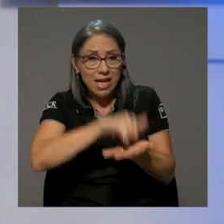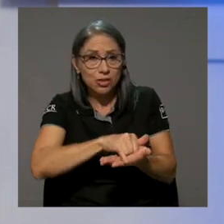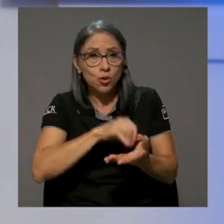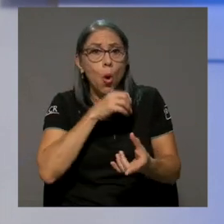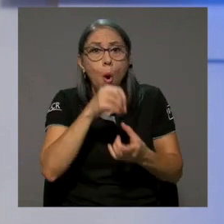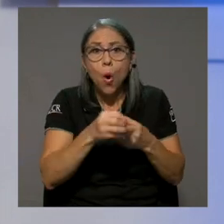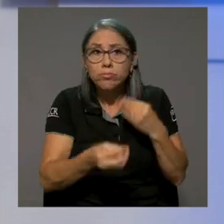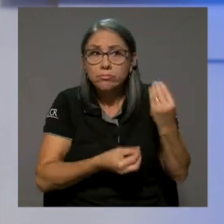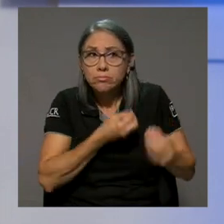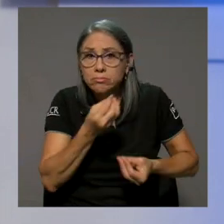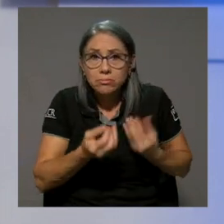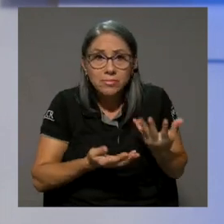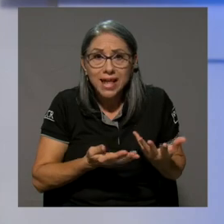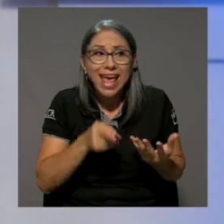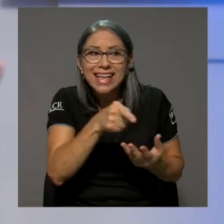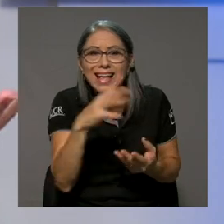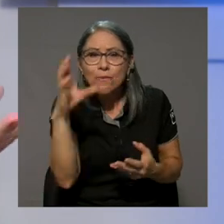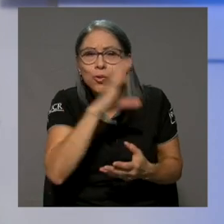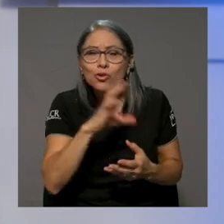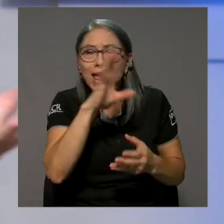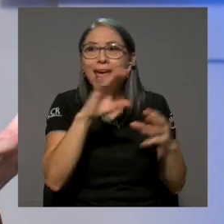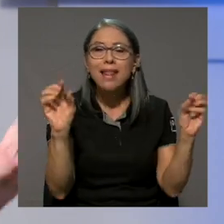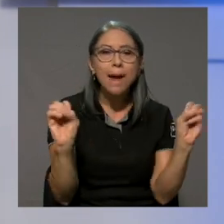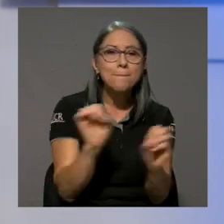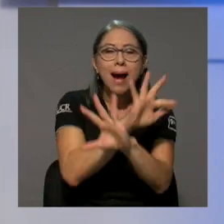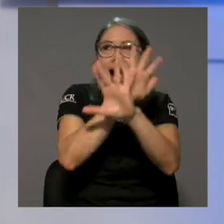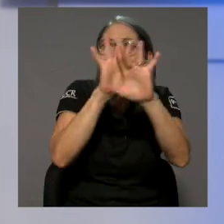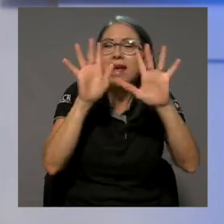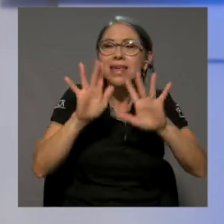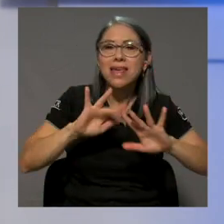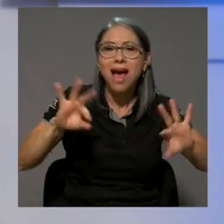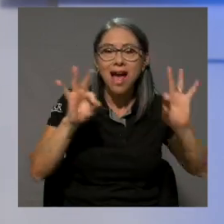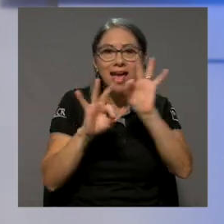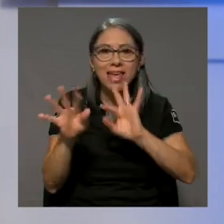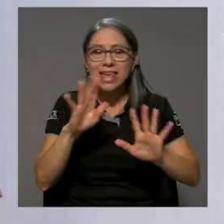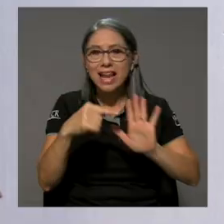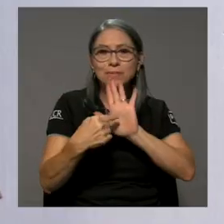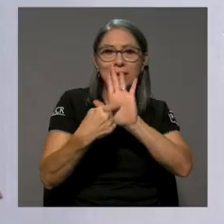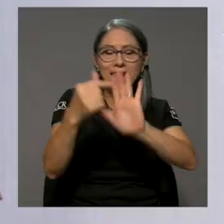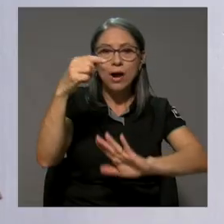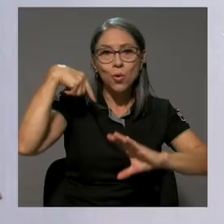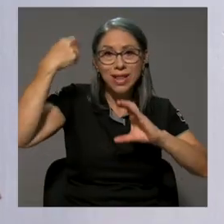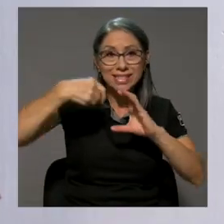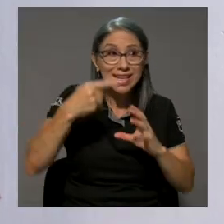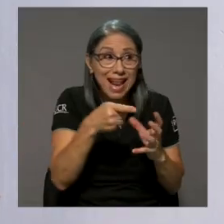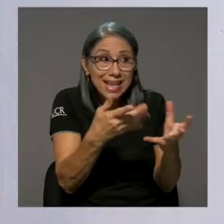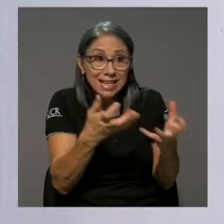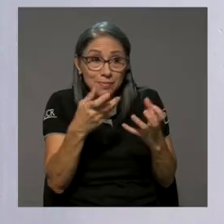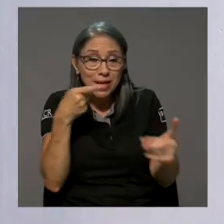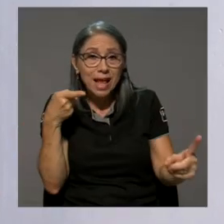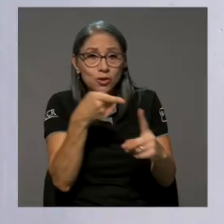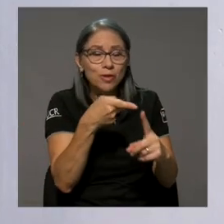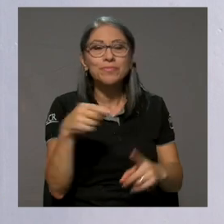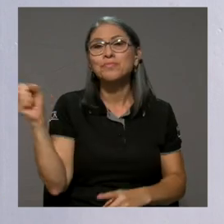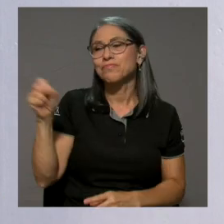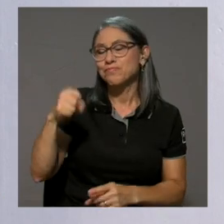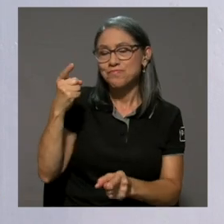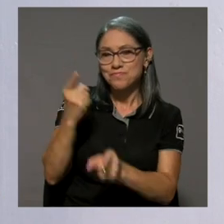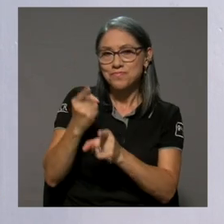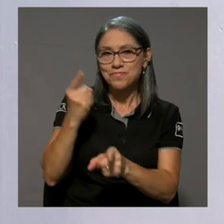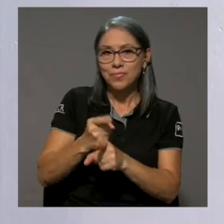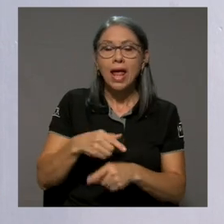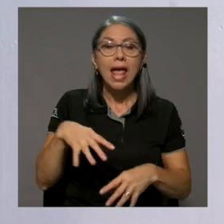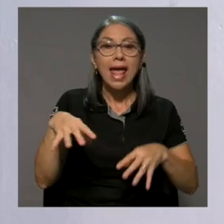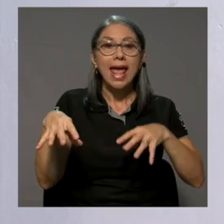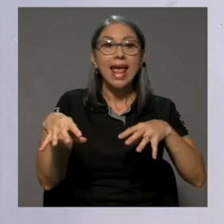intencional esa búsqueda de la magia y del espectáculo del cine. absolutamente. El acto